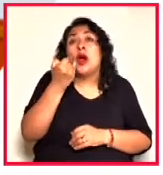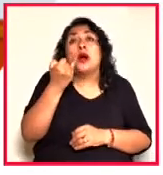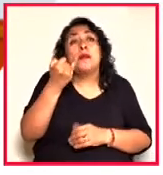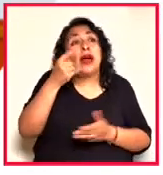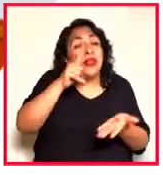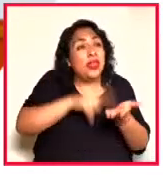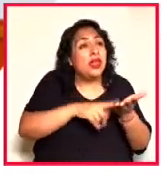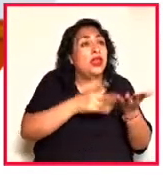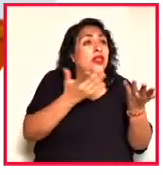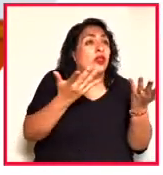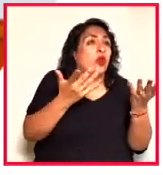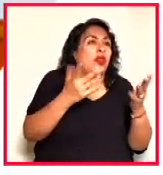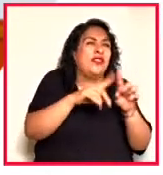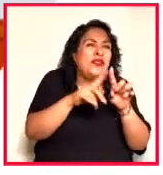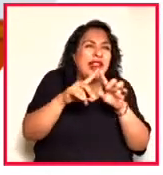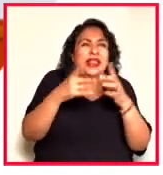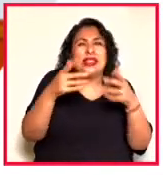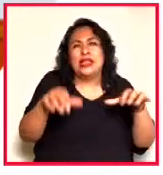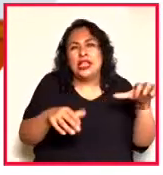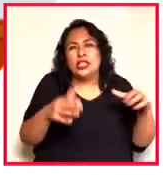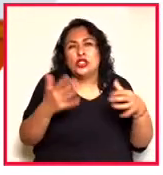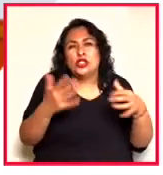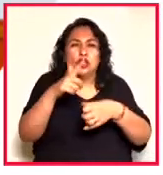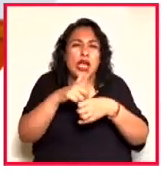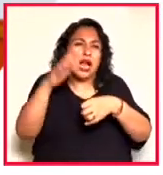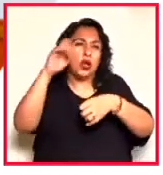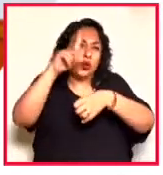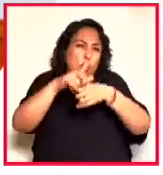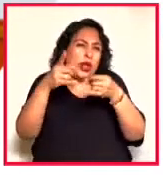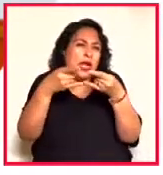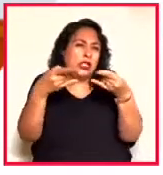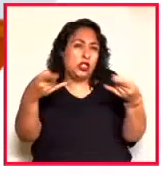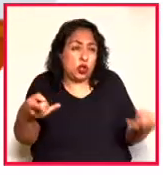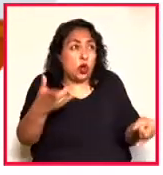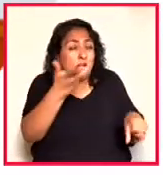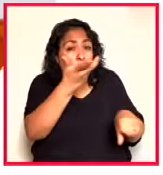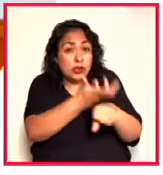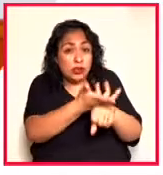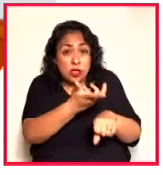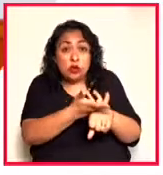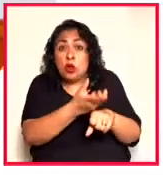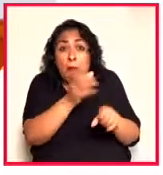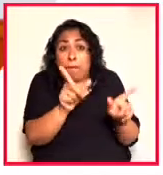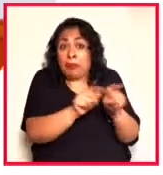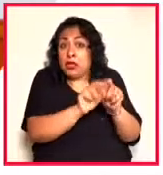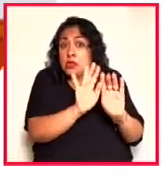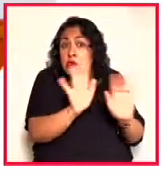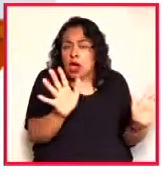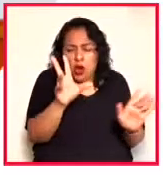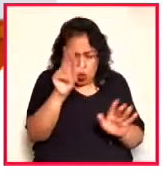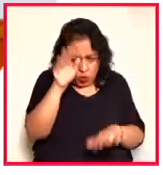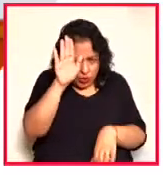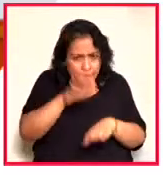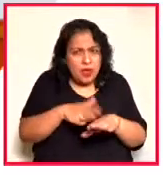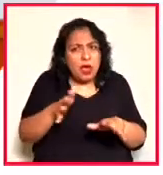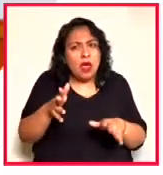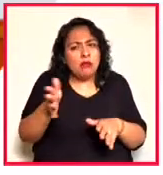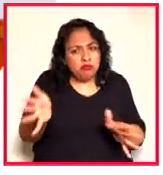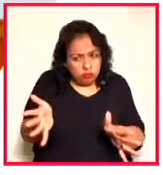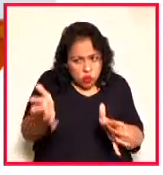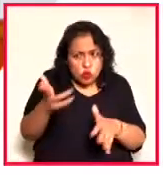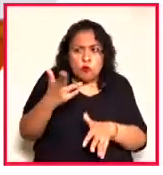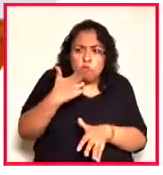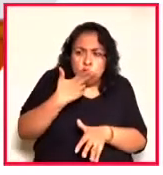y social e histórico de los Estados Unidos, sino de fomentar su utilización, su promoción,